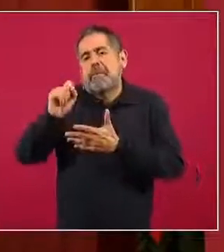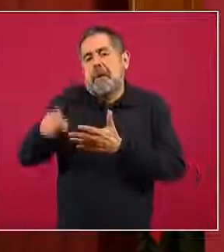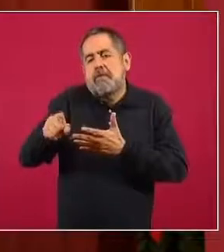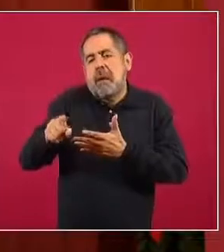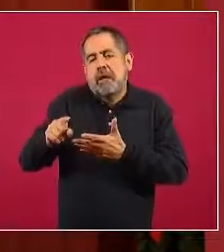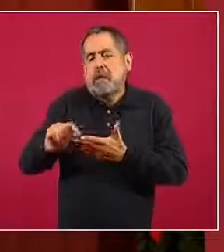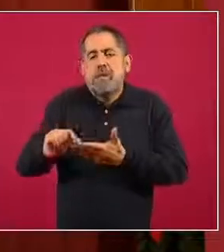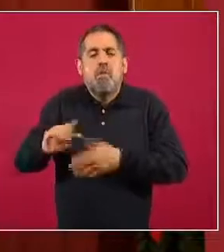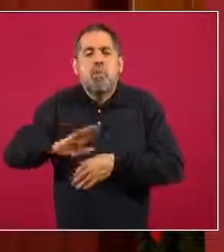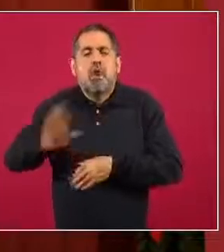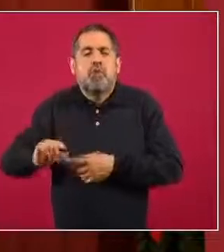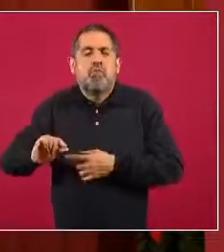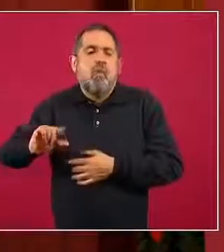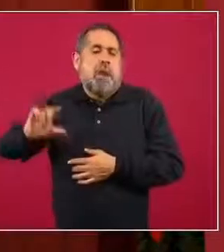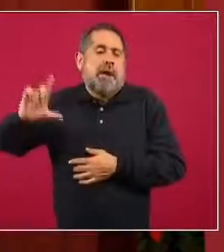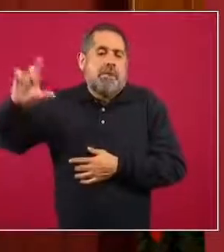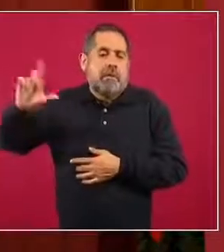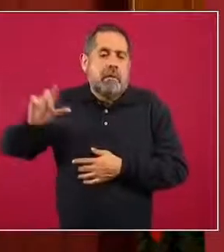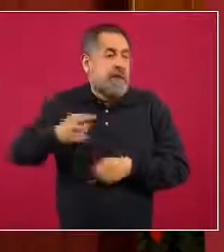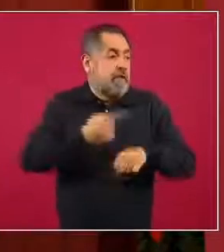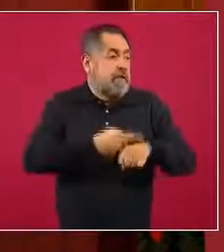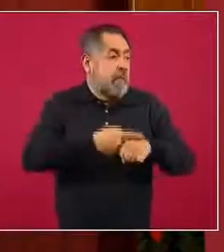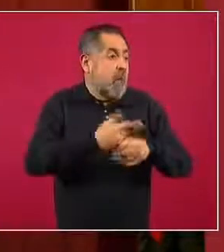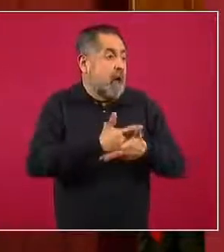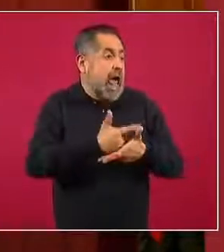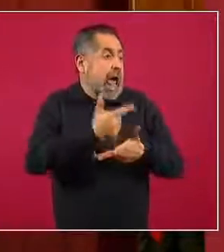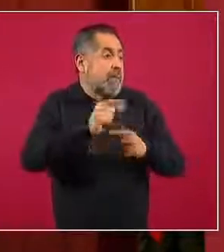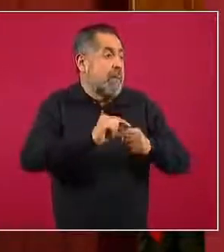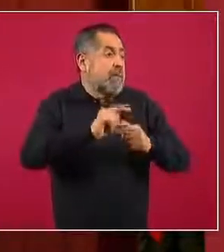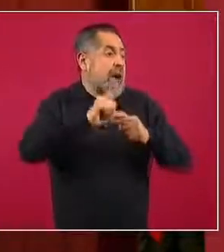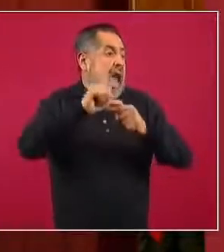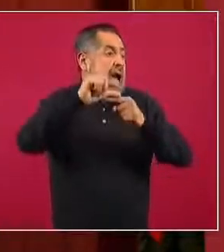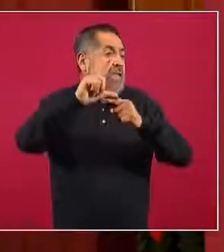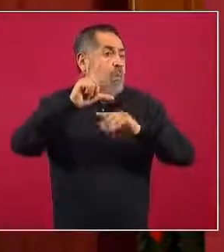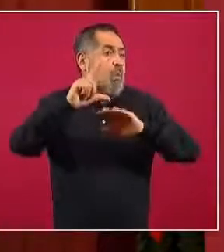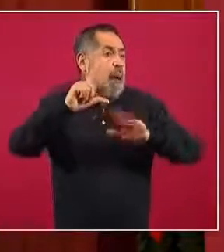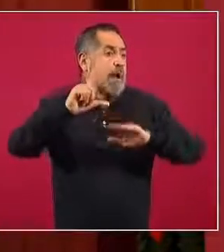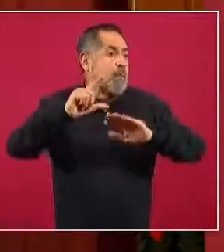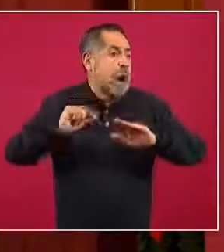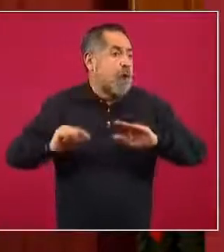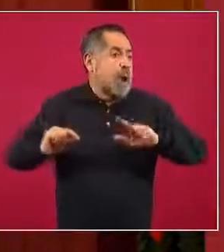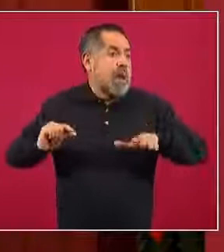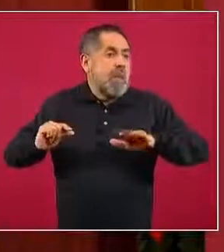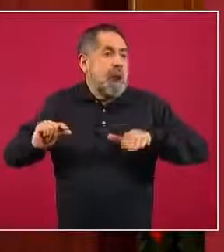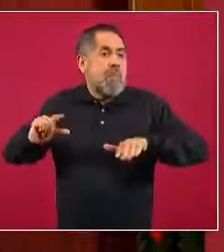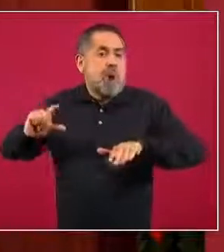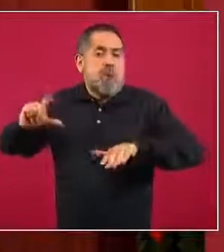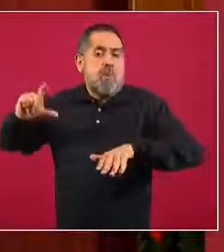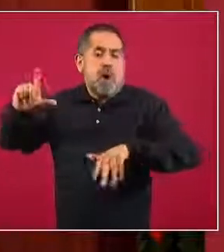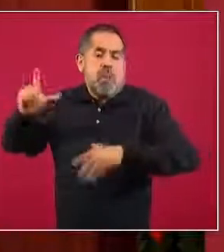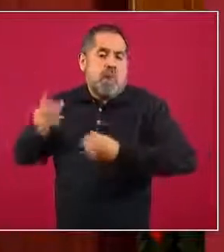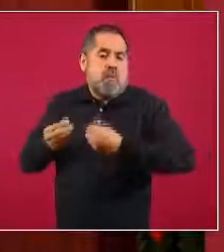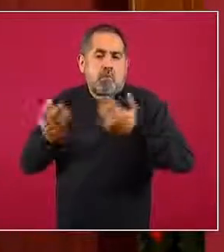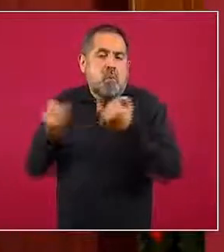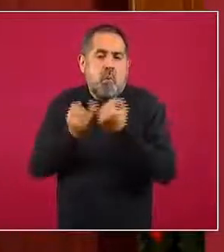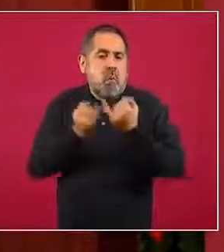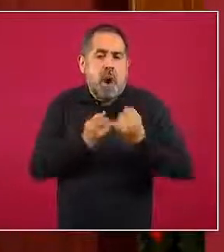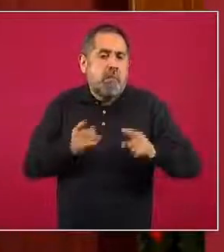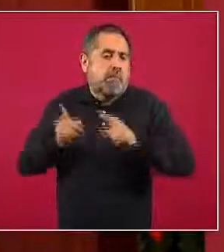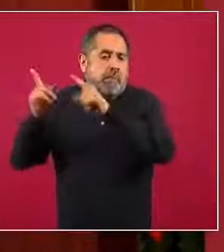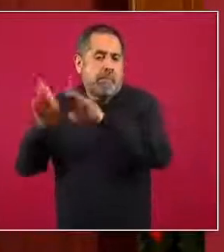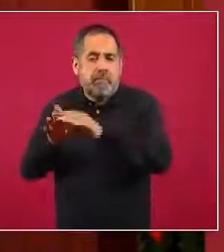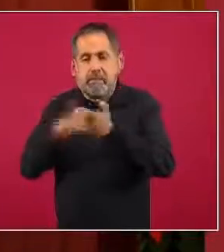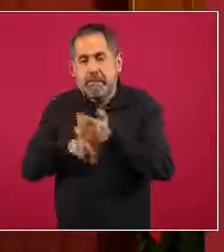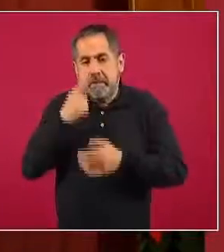esperando que las muertes también puedan tener un incremento. Más 2% solamente el incremento entre la